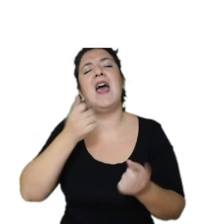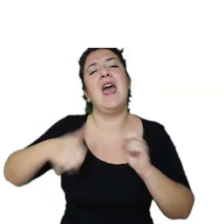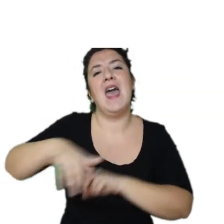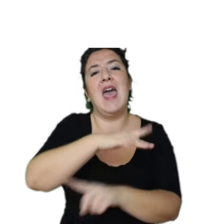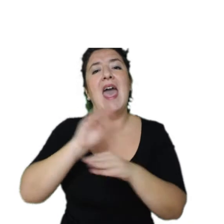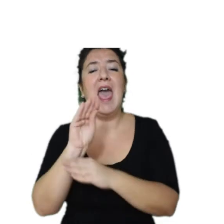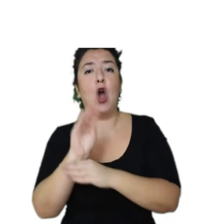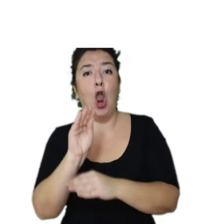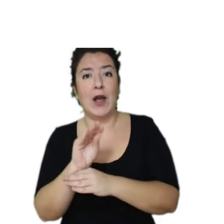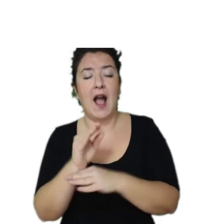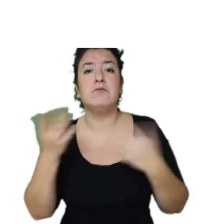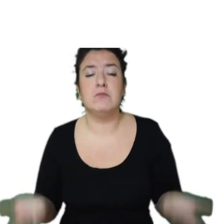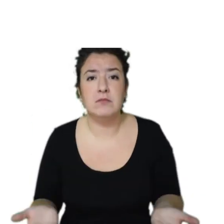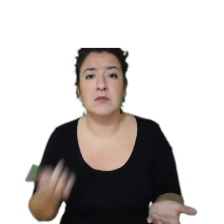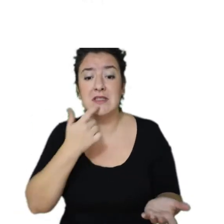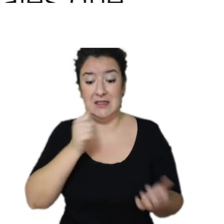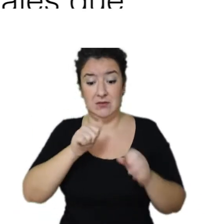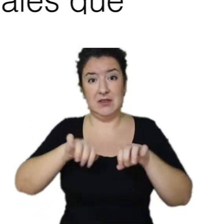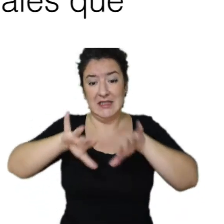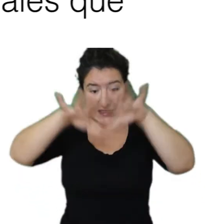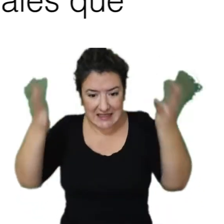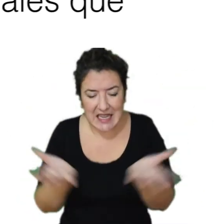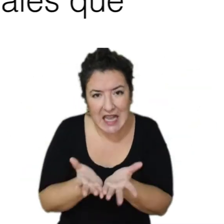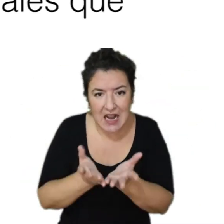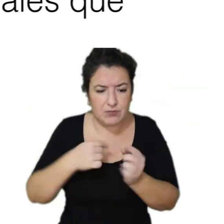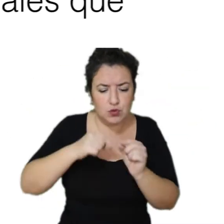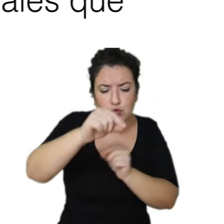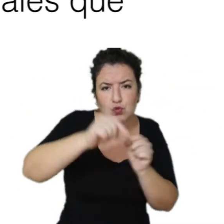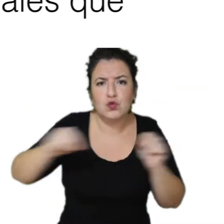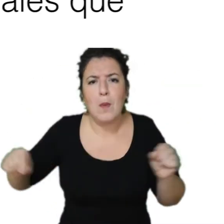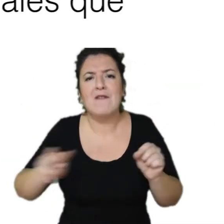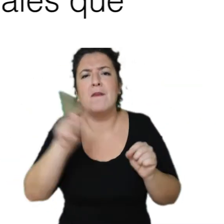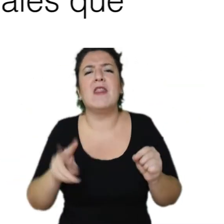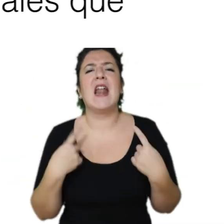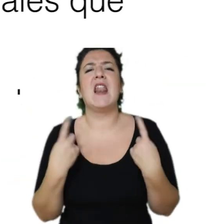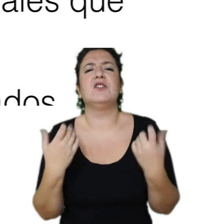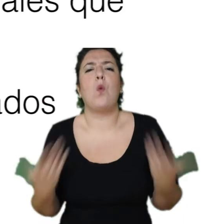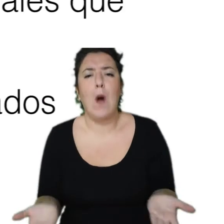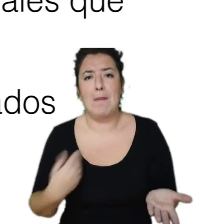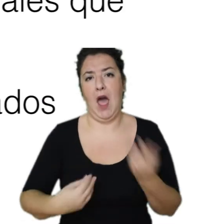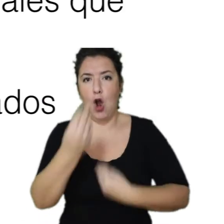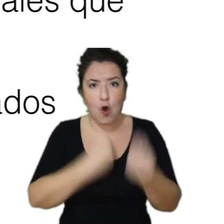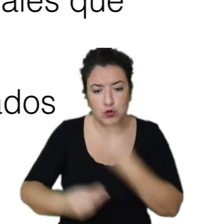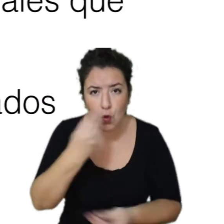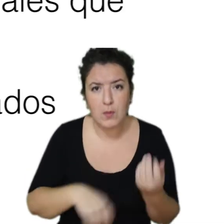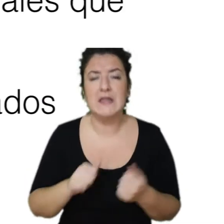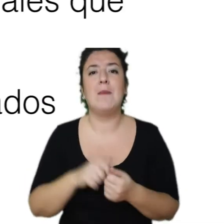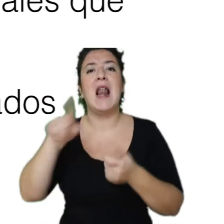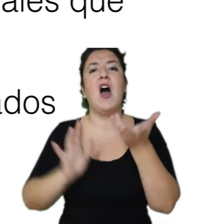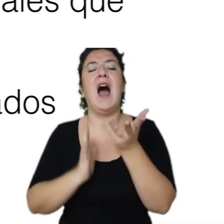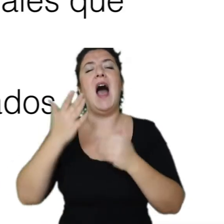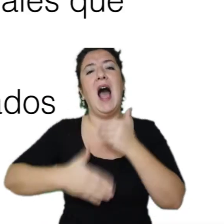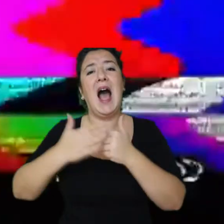necesaria para producir los recursos naturales que la población demanda, asumir los residuos generados, los gases de efecto